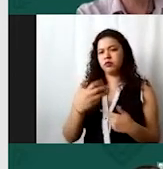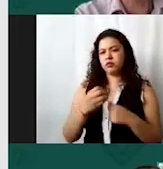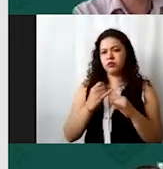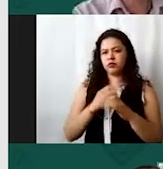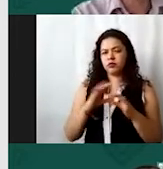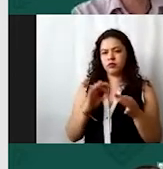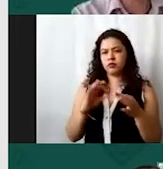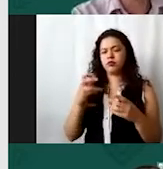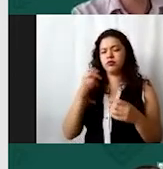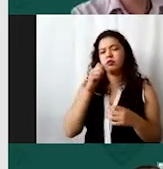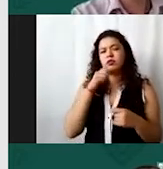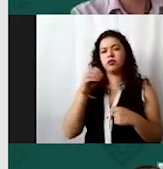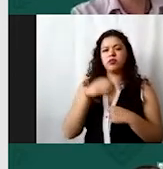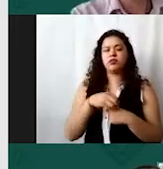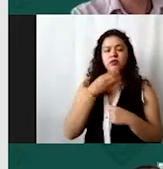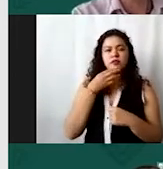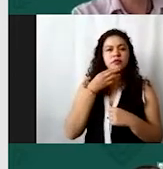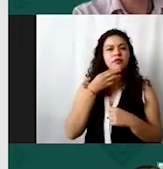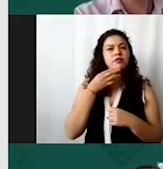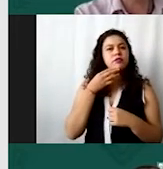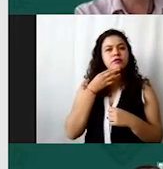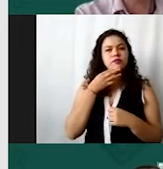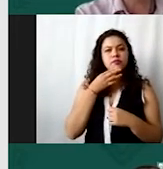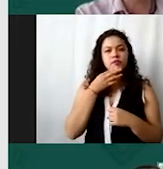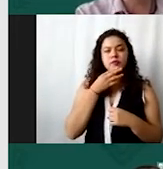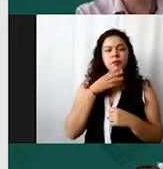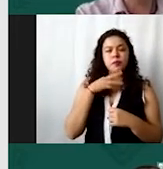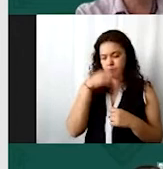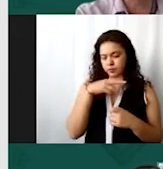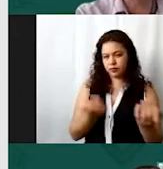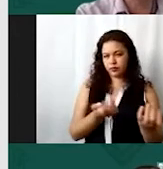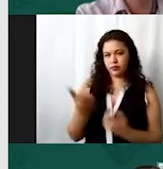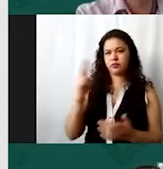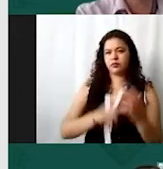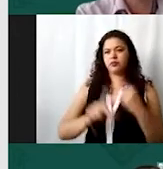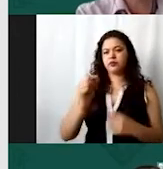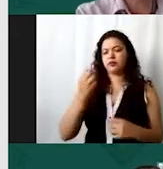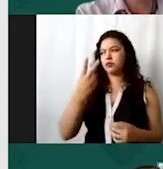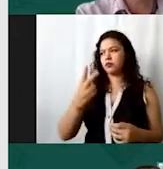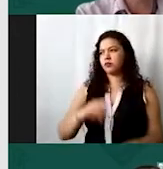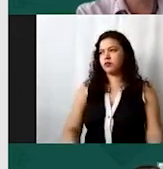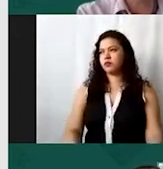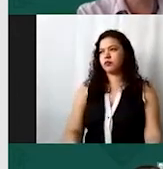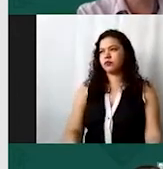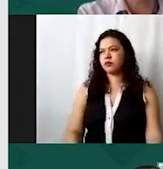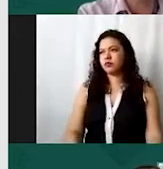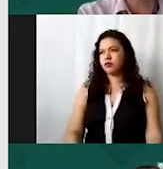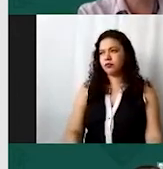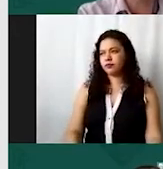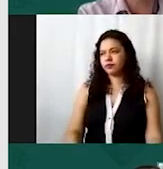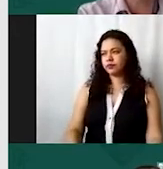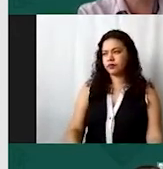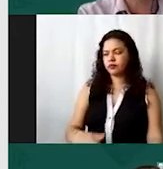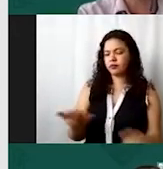siempre es importante que verifiquen que habla del ejercicio 2022 porque luego nos hemos tratado